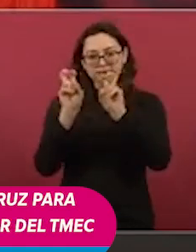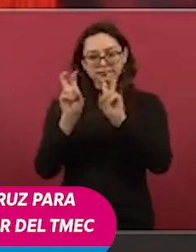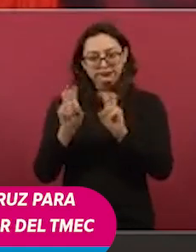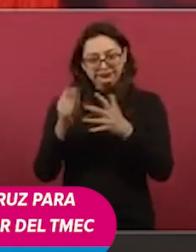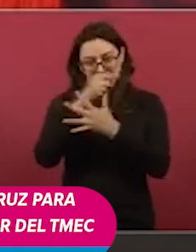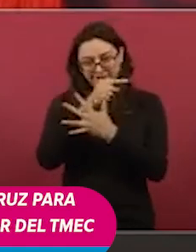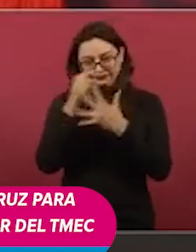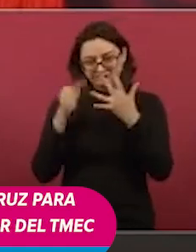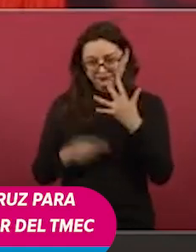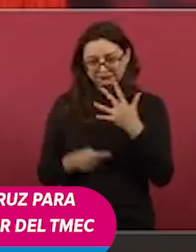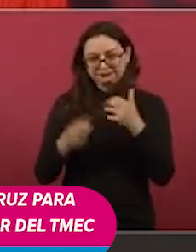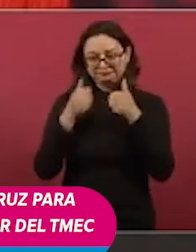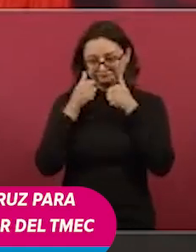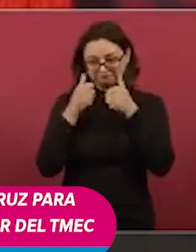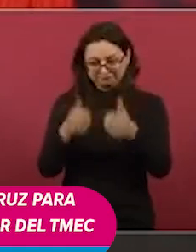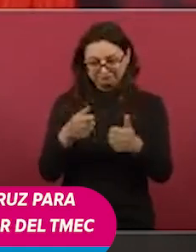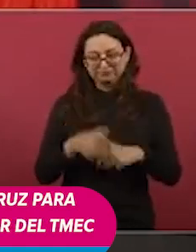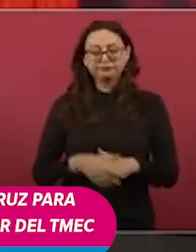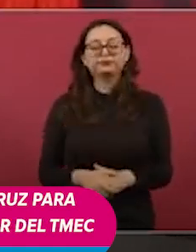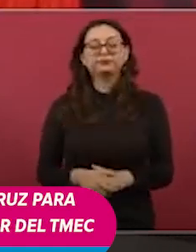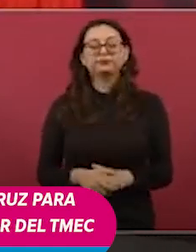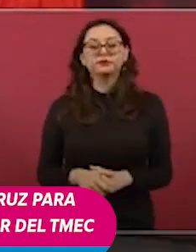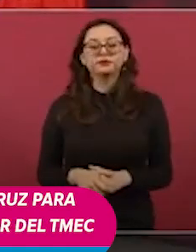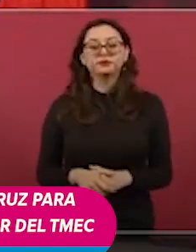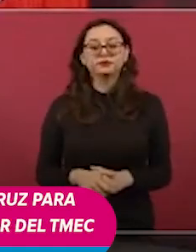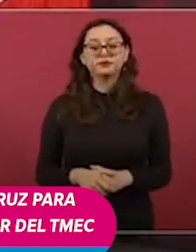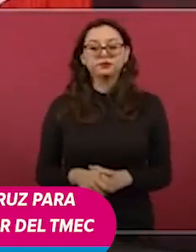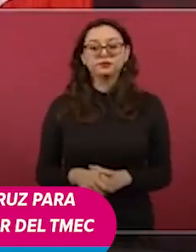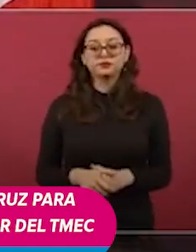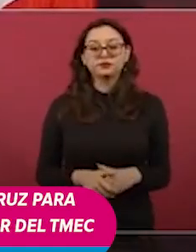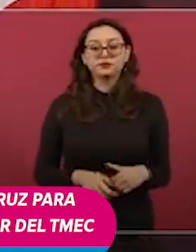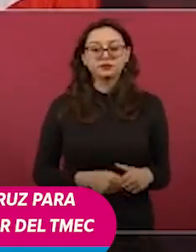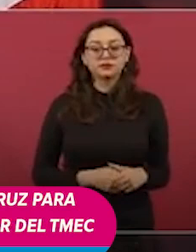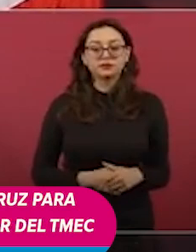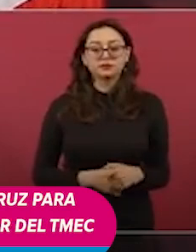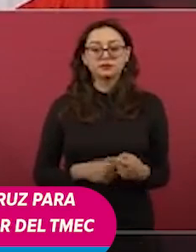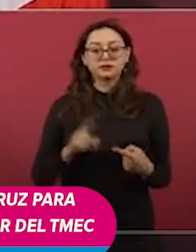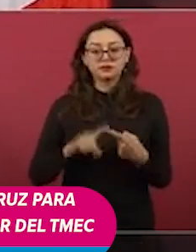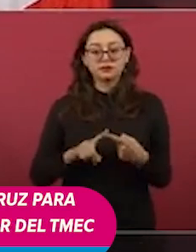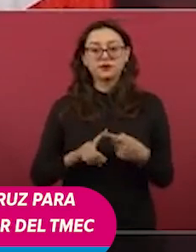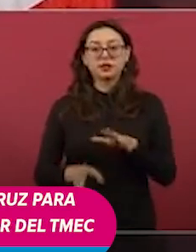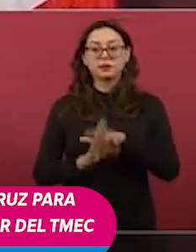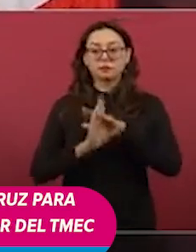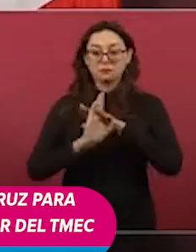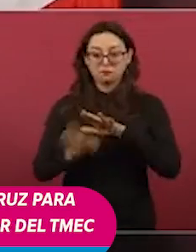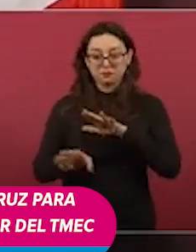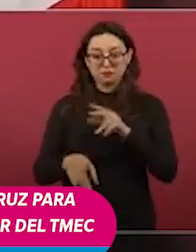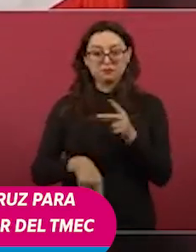vamos a tratar tema migratorio,